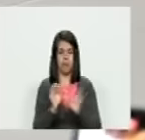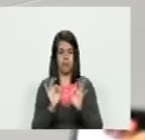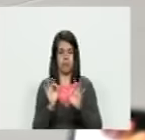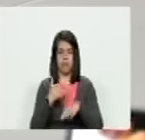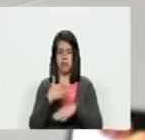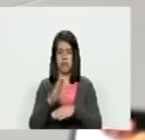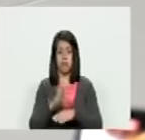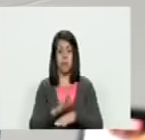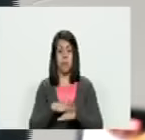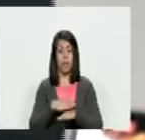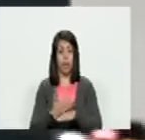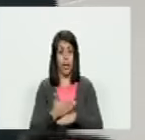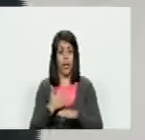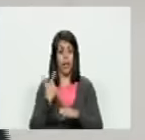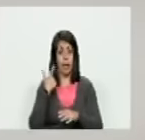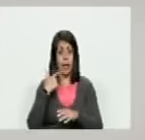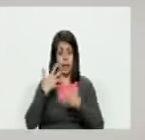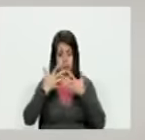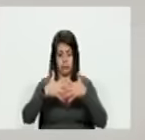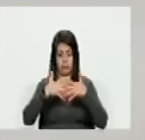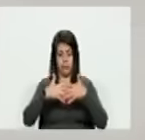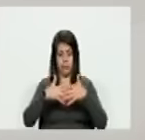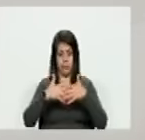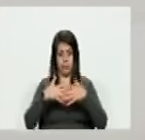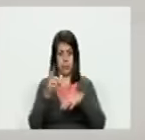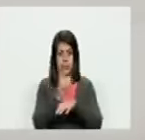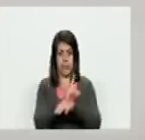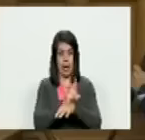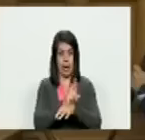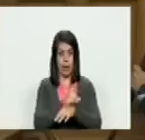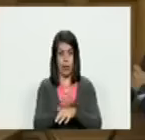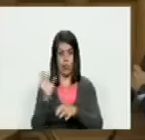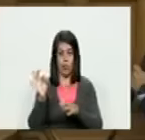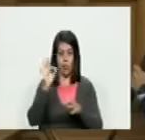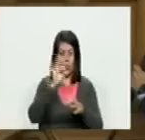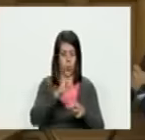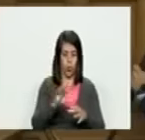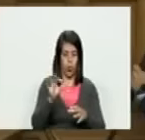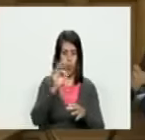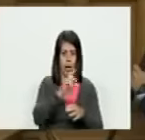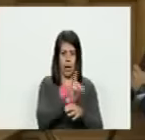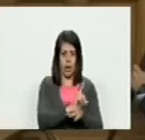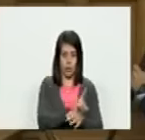porque la transmisión de las máquinas es más rápida que el conteo rápido